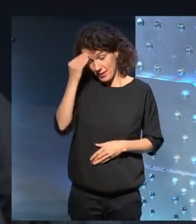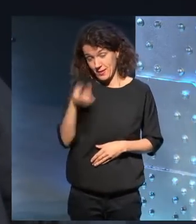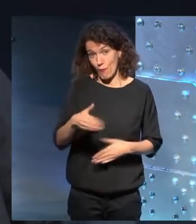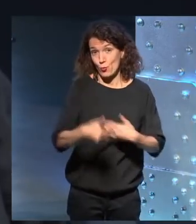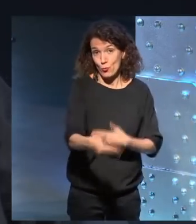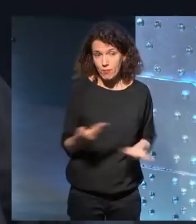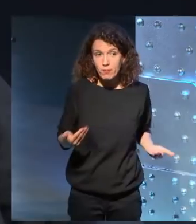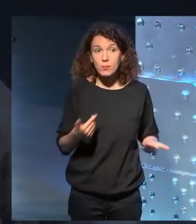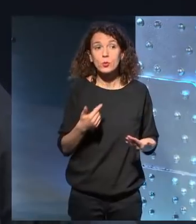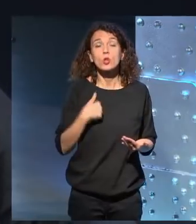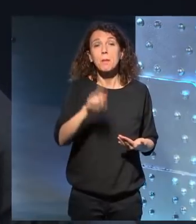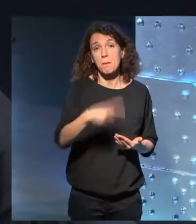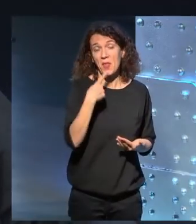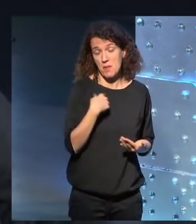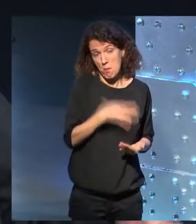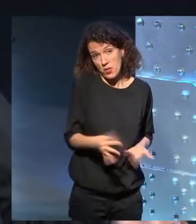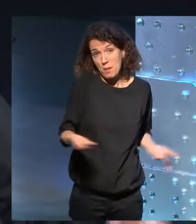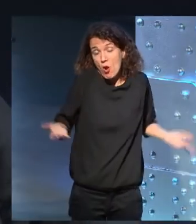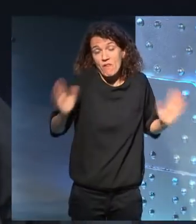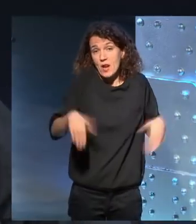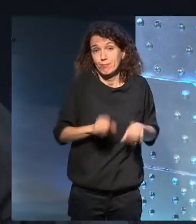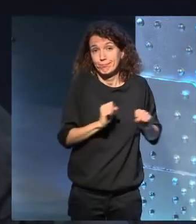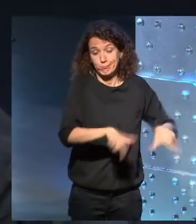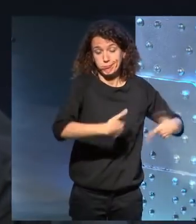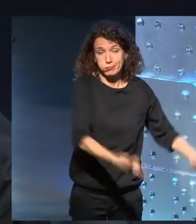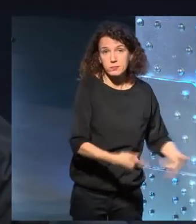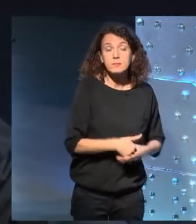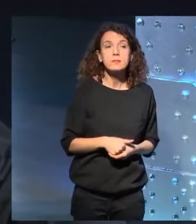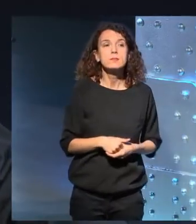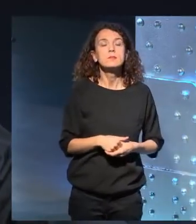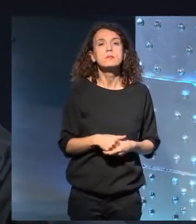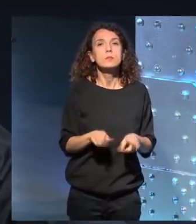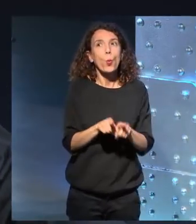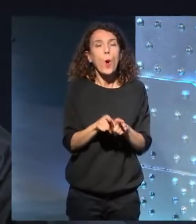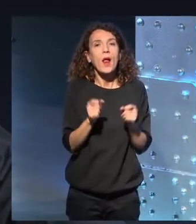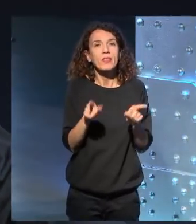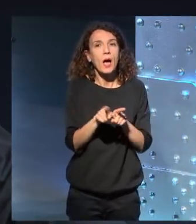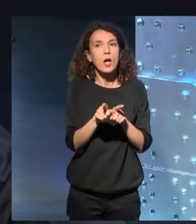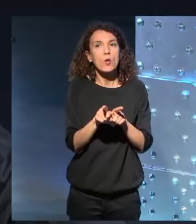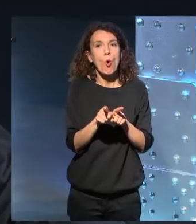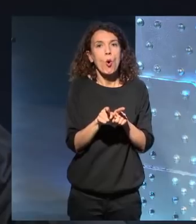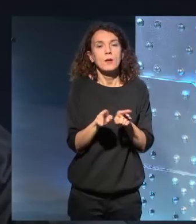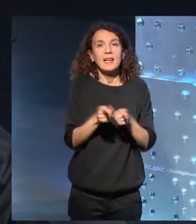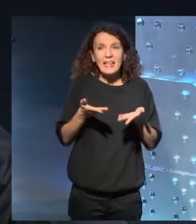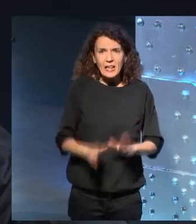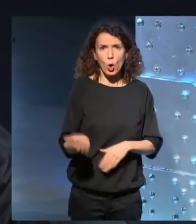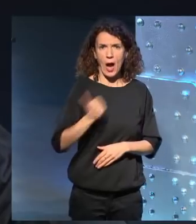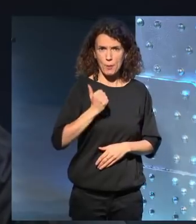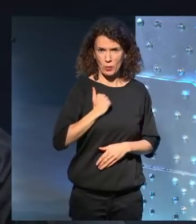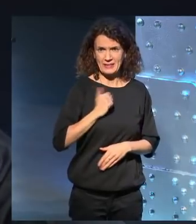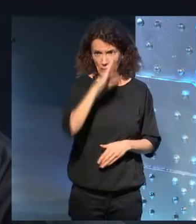A mí también podrían haberme lo dicho, pero no quiero alentar ese parasitismo de hijos